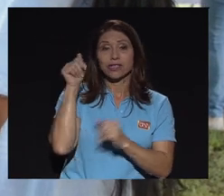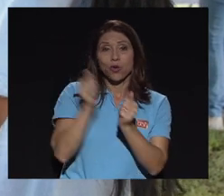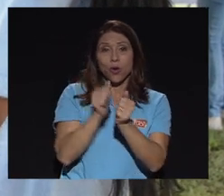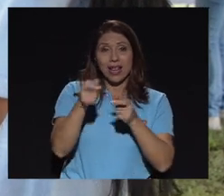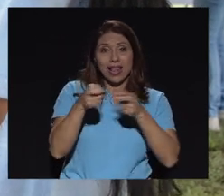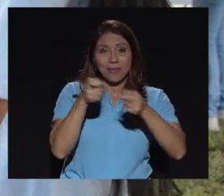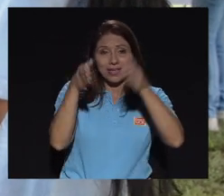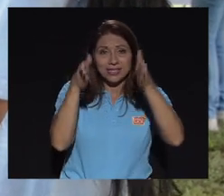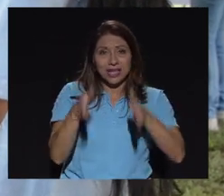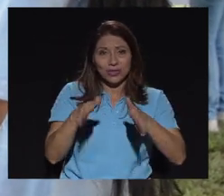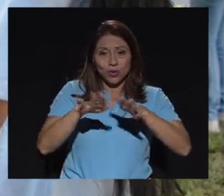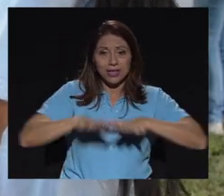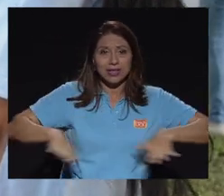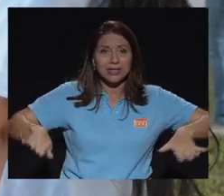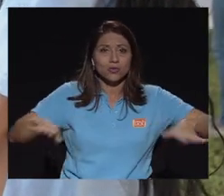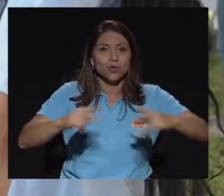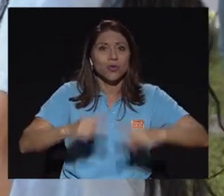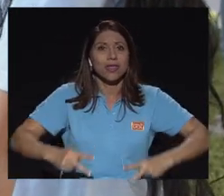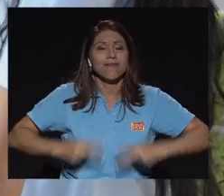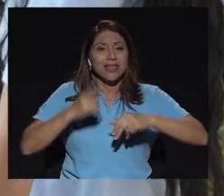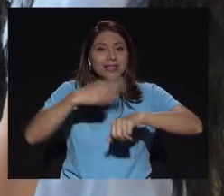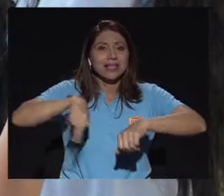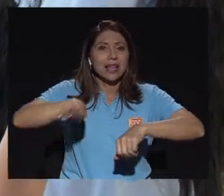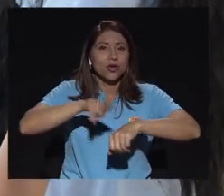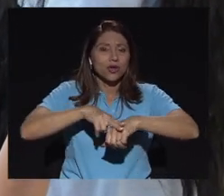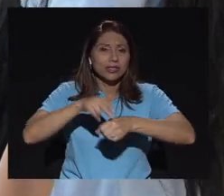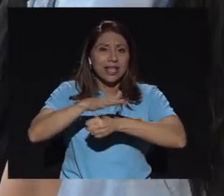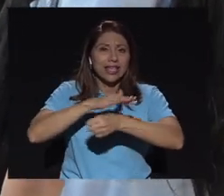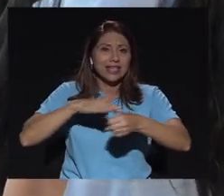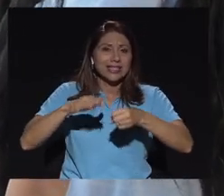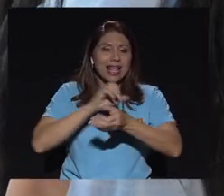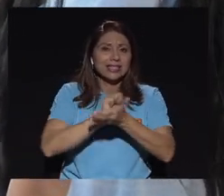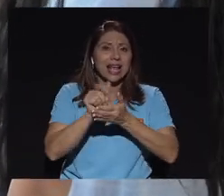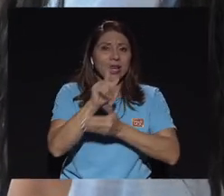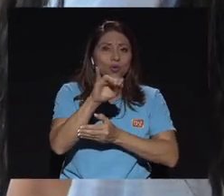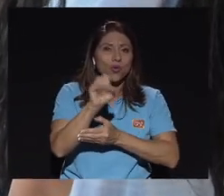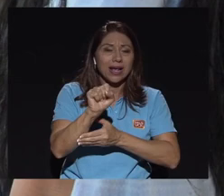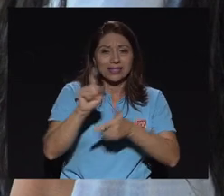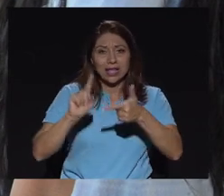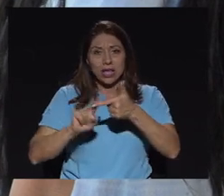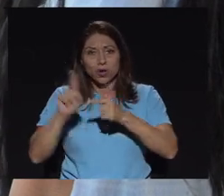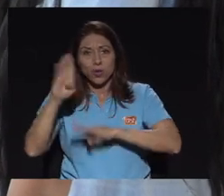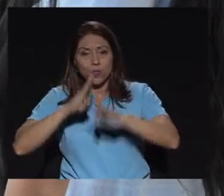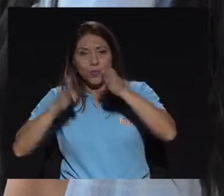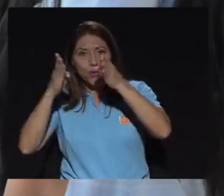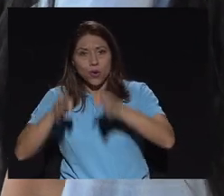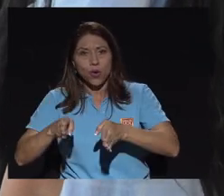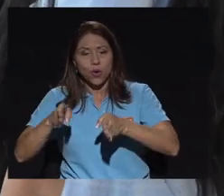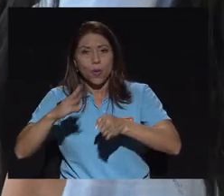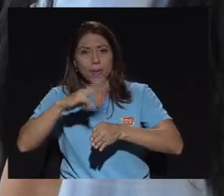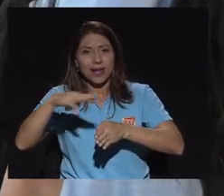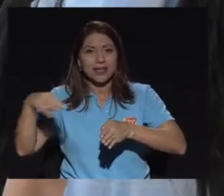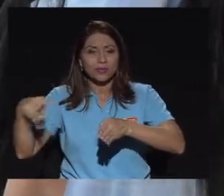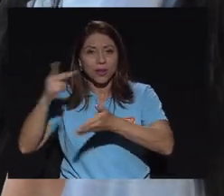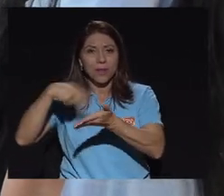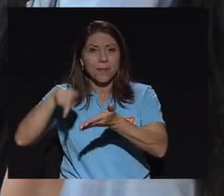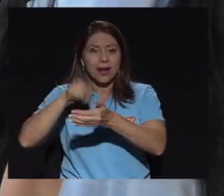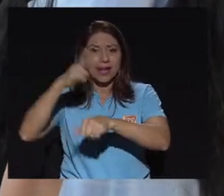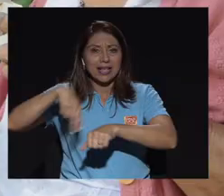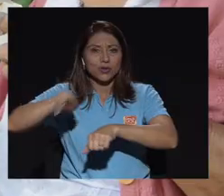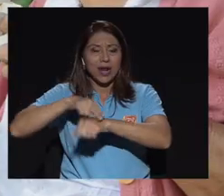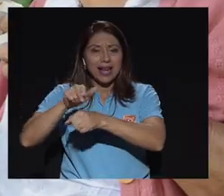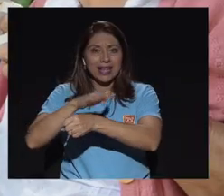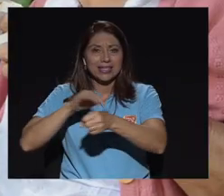conferencia con el administrador del recinto de vida silvestre Isla San Lucas y un biólogo marino del Parque Nacional Isla del Coco.